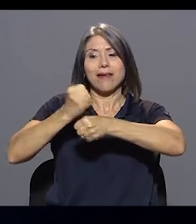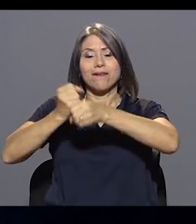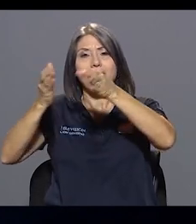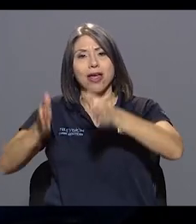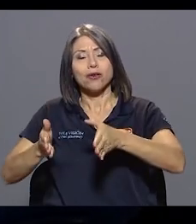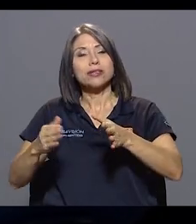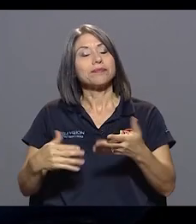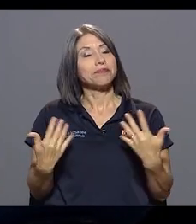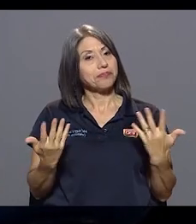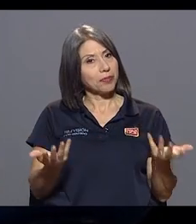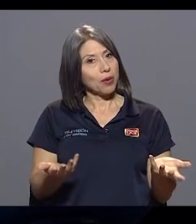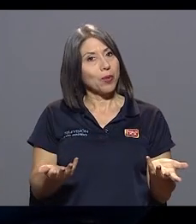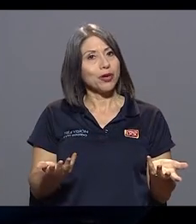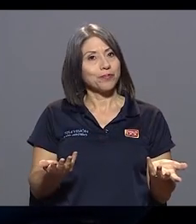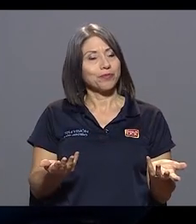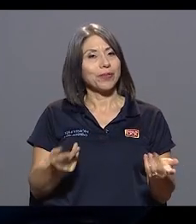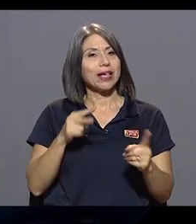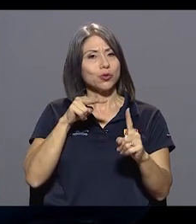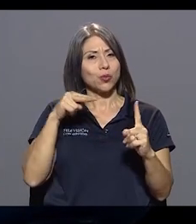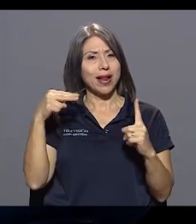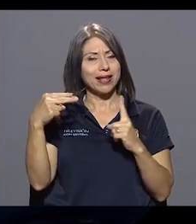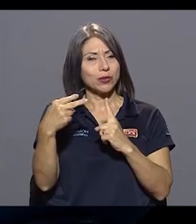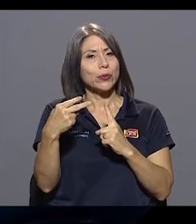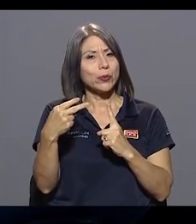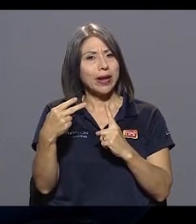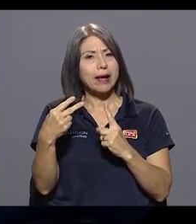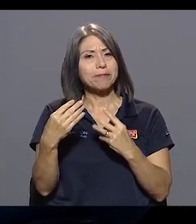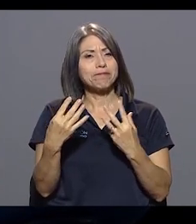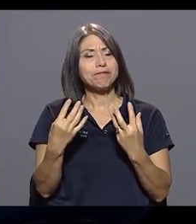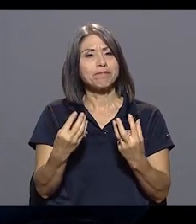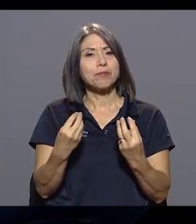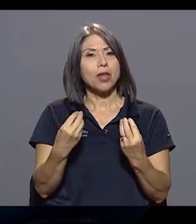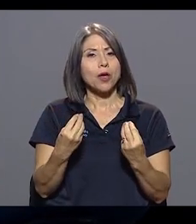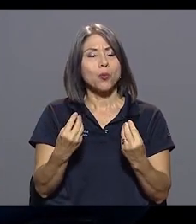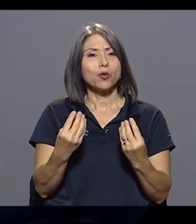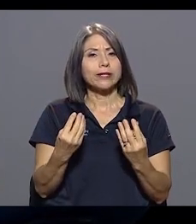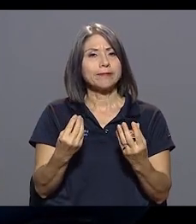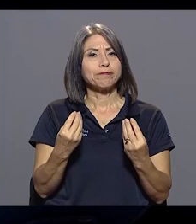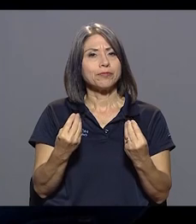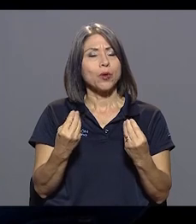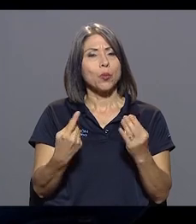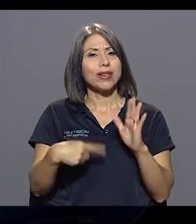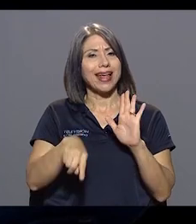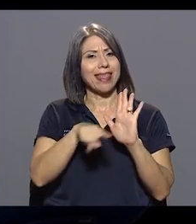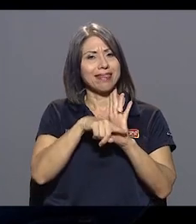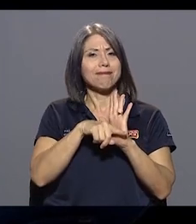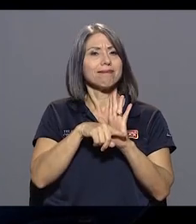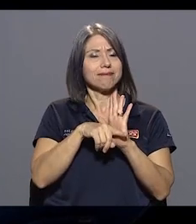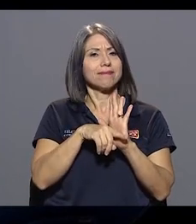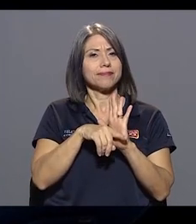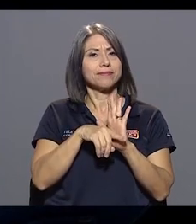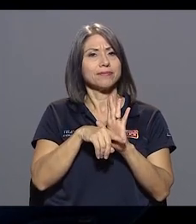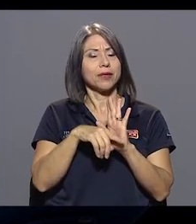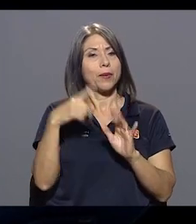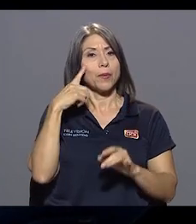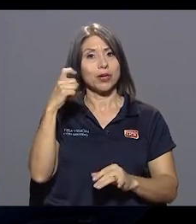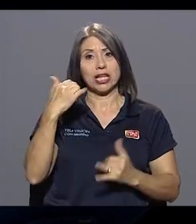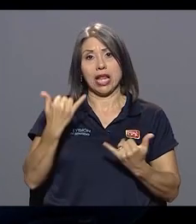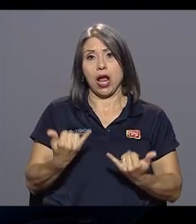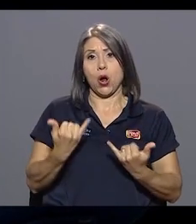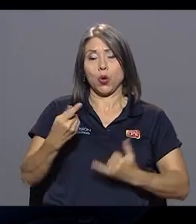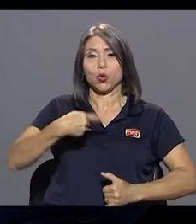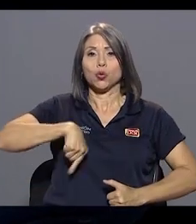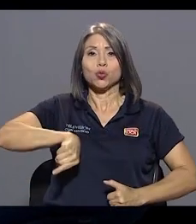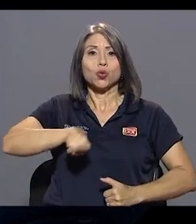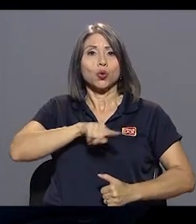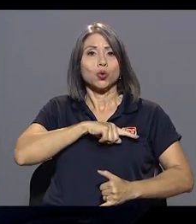es una lectura, Marlon, muy... Muy, ¿cómo le digo? Muy negativa, ¿verdad? Porque estamos enfrentando